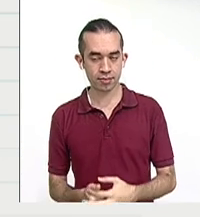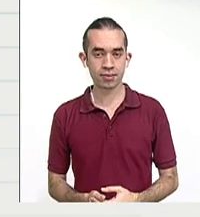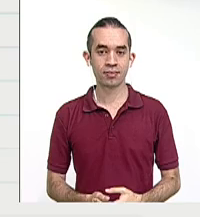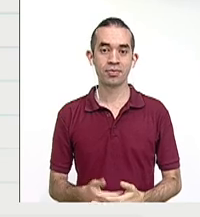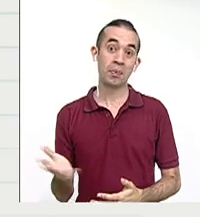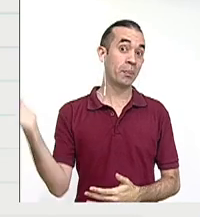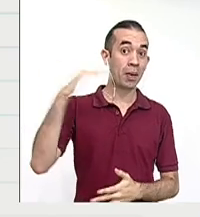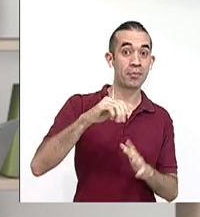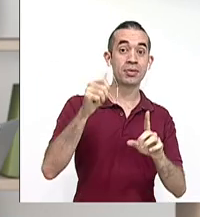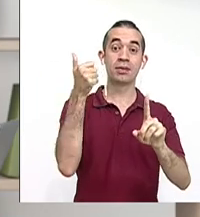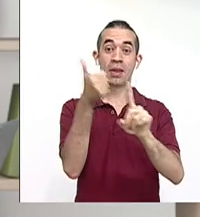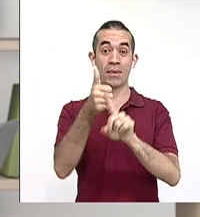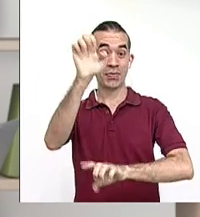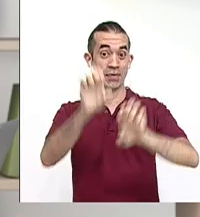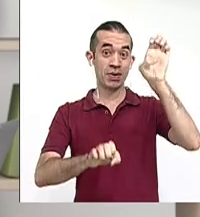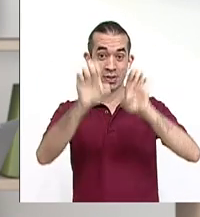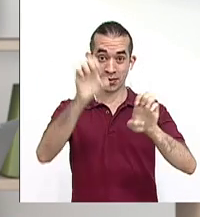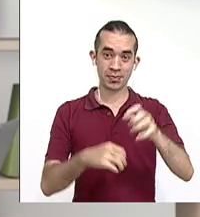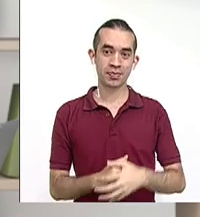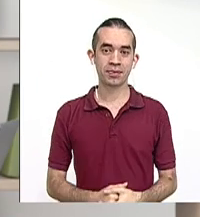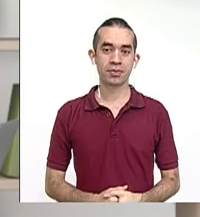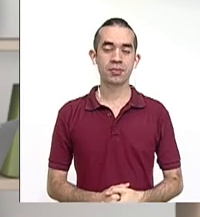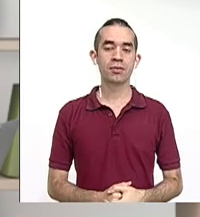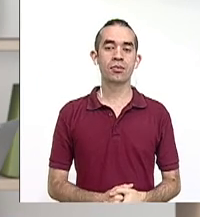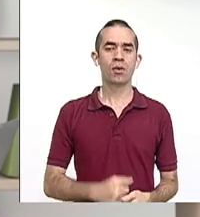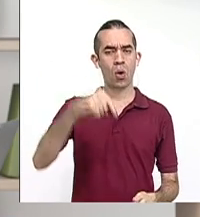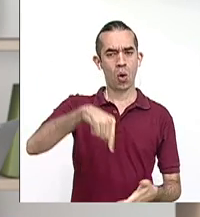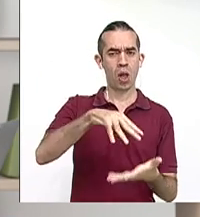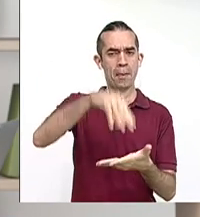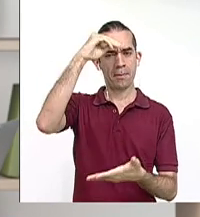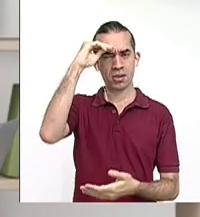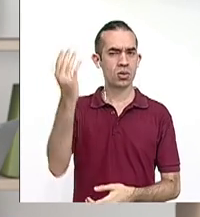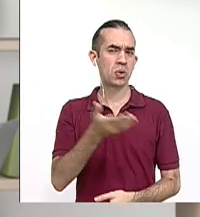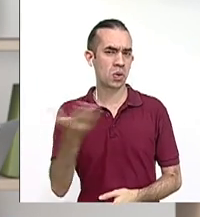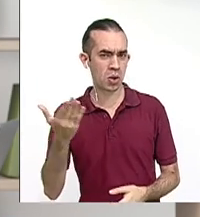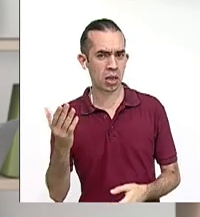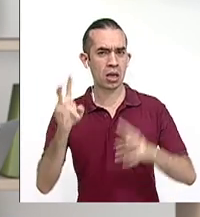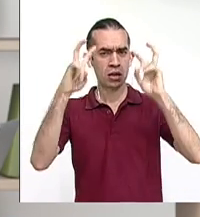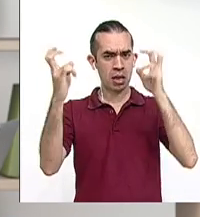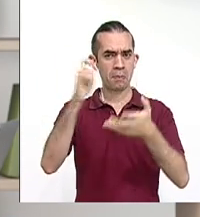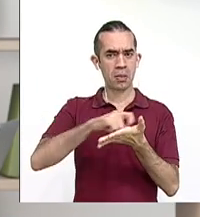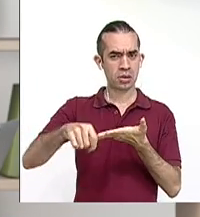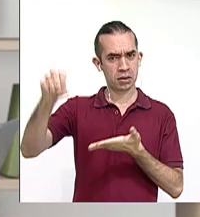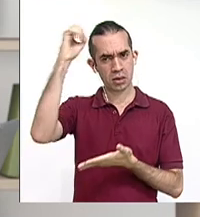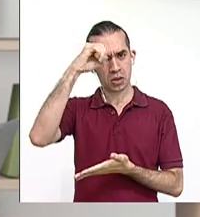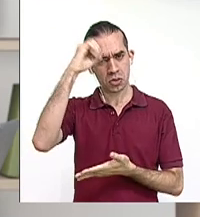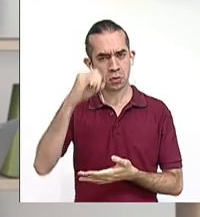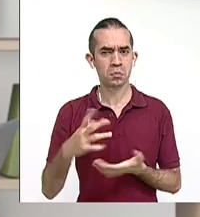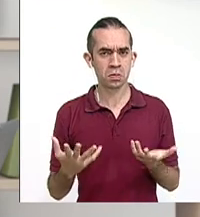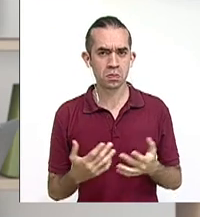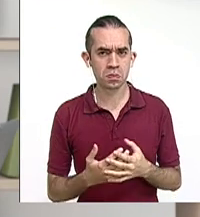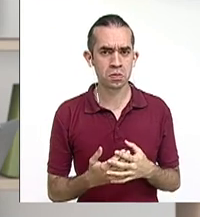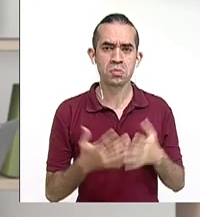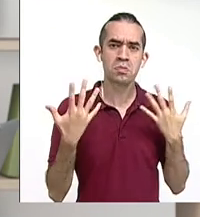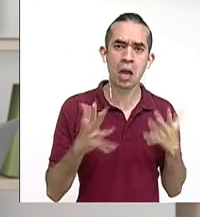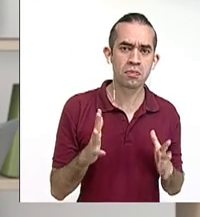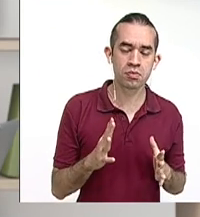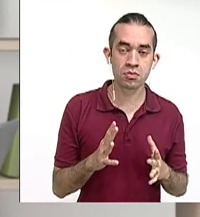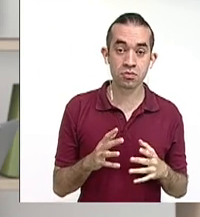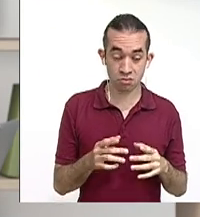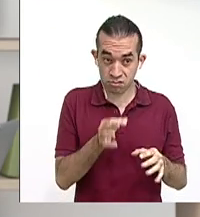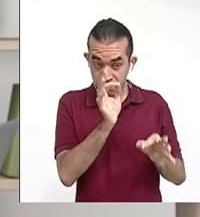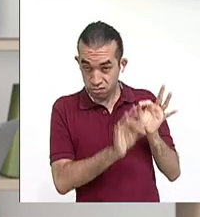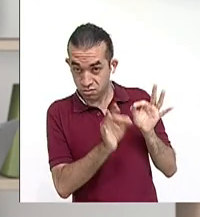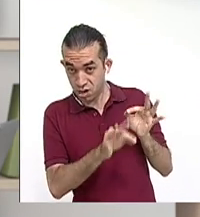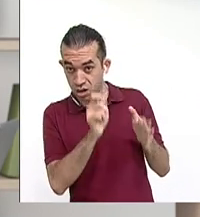autoevaluación. ¿Qué aprendimos hoy sobre el ensayo? Pero no solamente sobre el ensayo, sino también sobre el